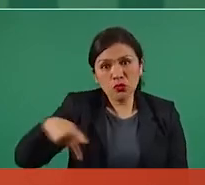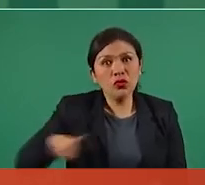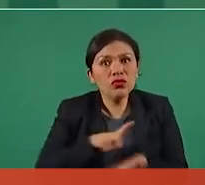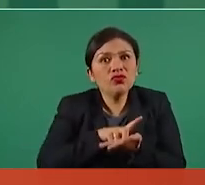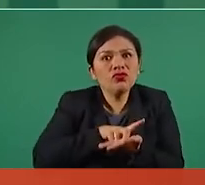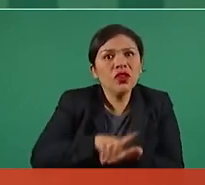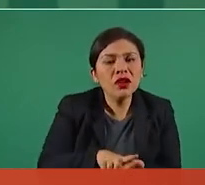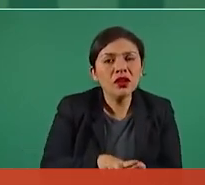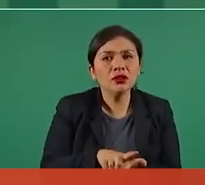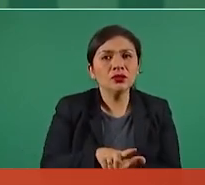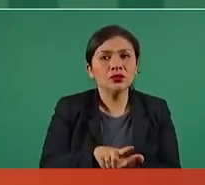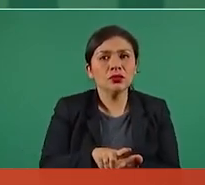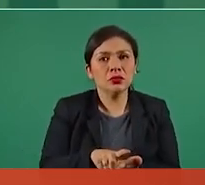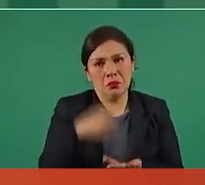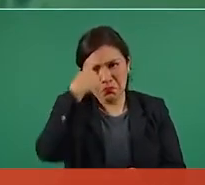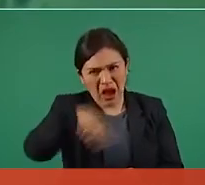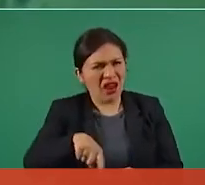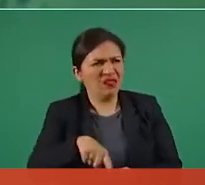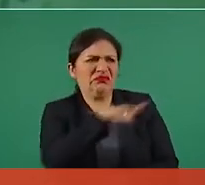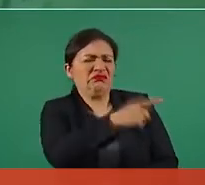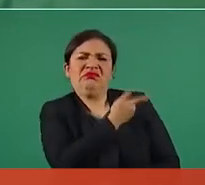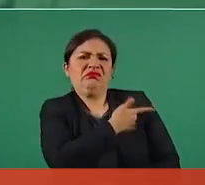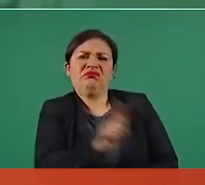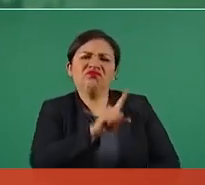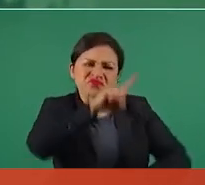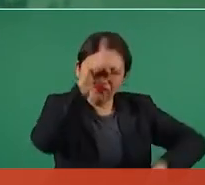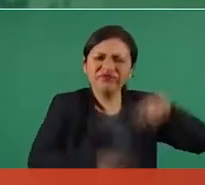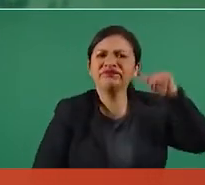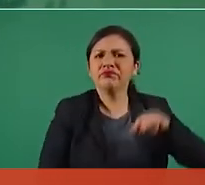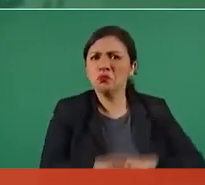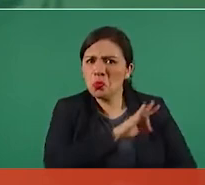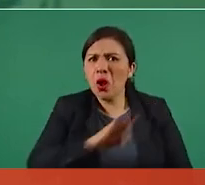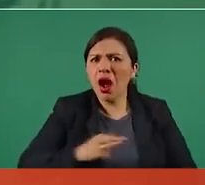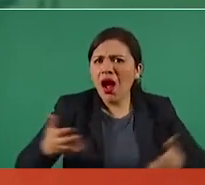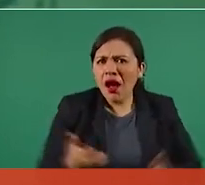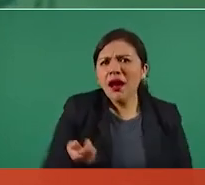a quitar. El pueblo pone, el pueblo quita.